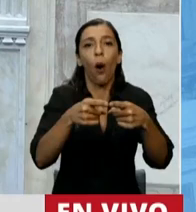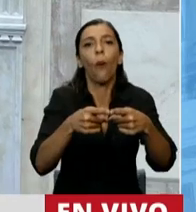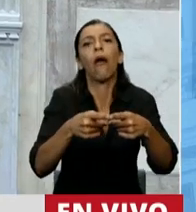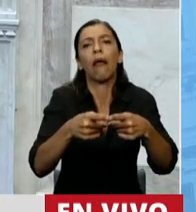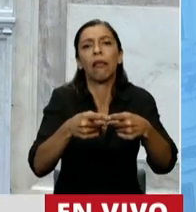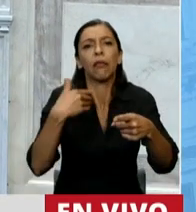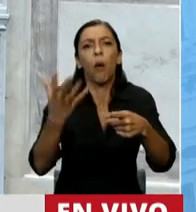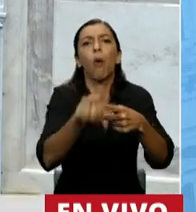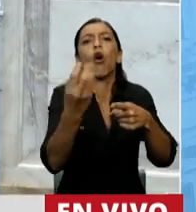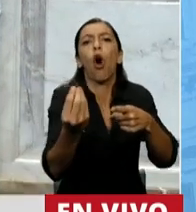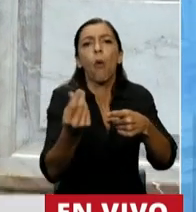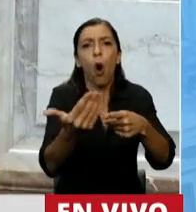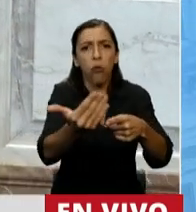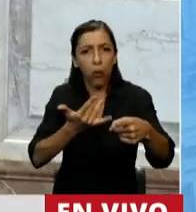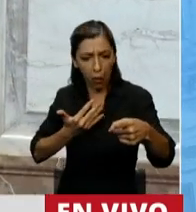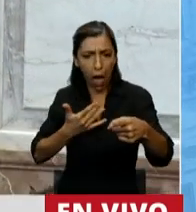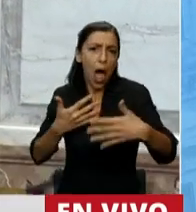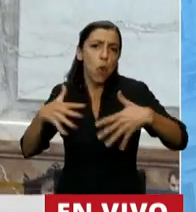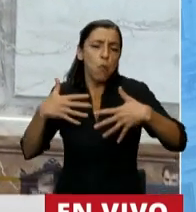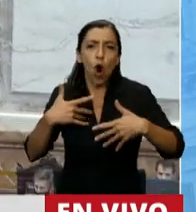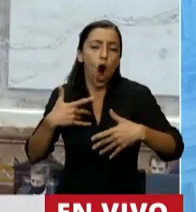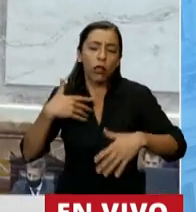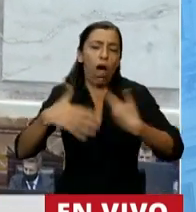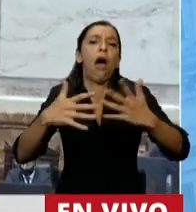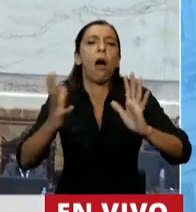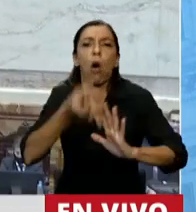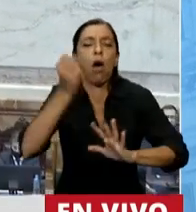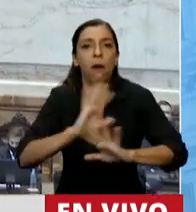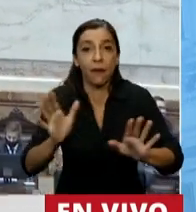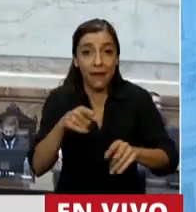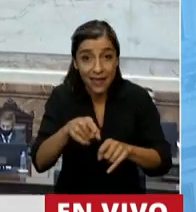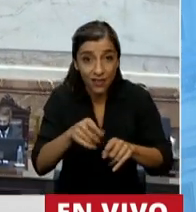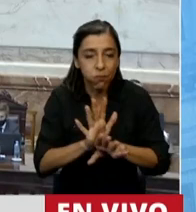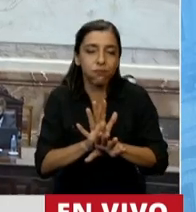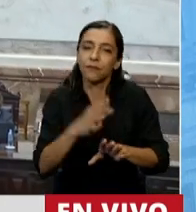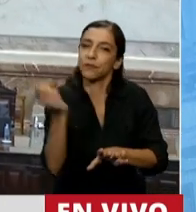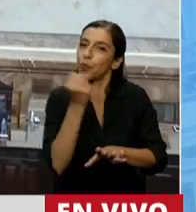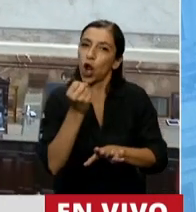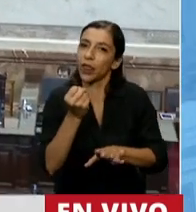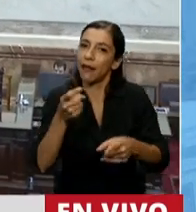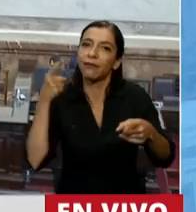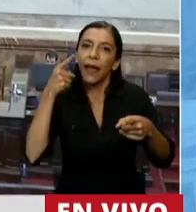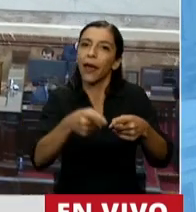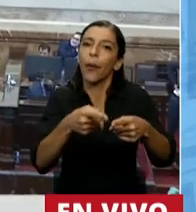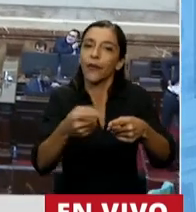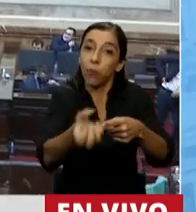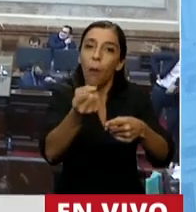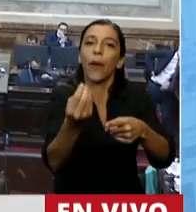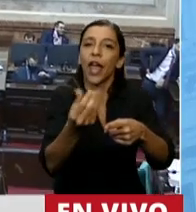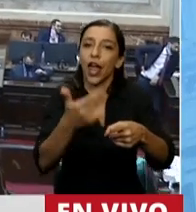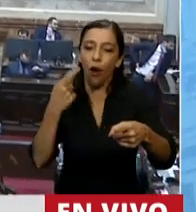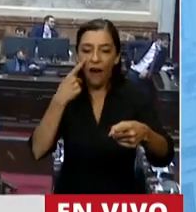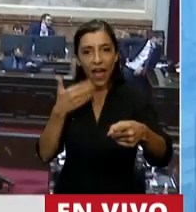perspectiva, provocar abortos para evitar abortar es tan contradictorio